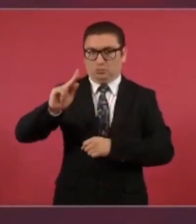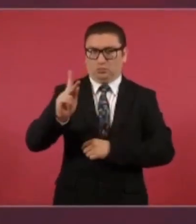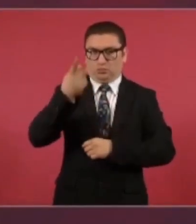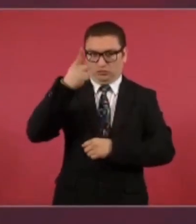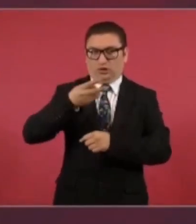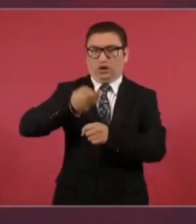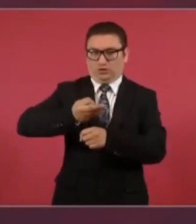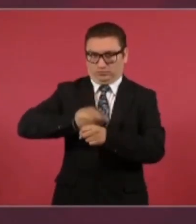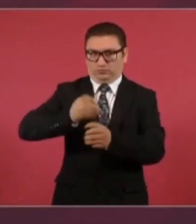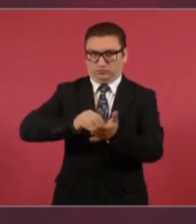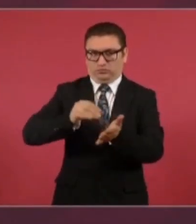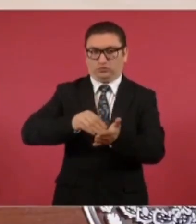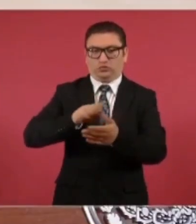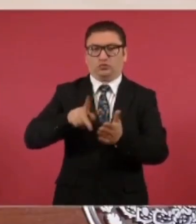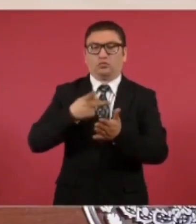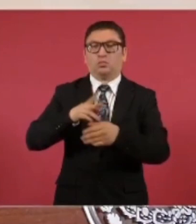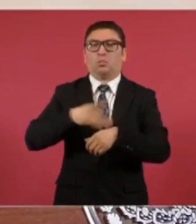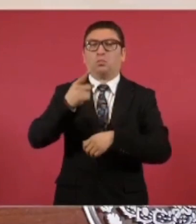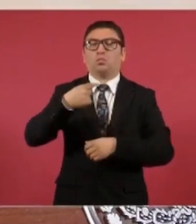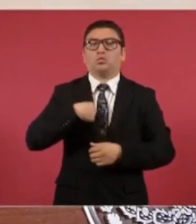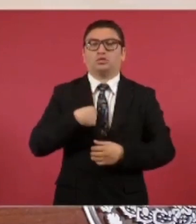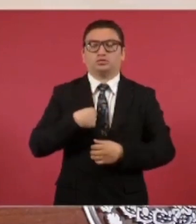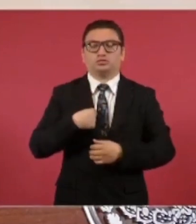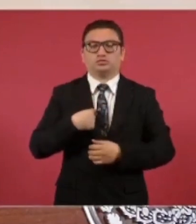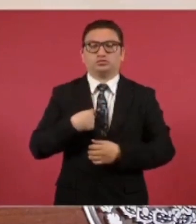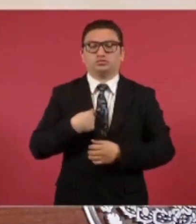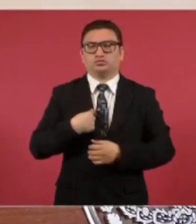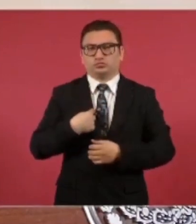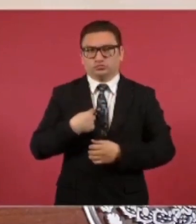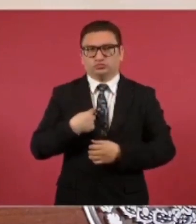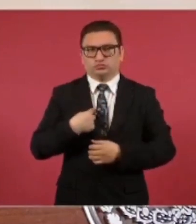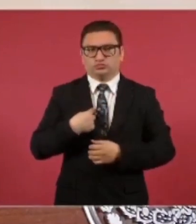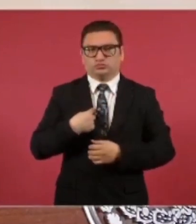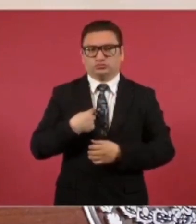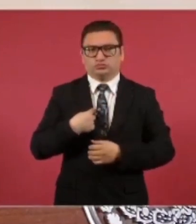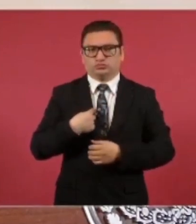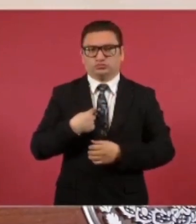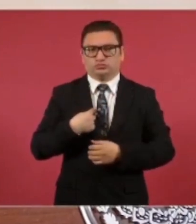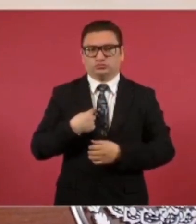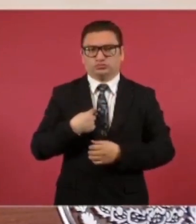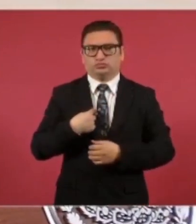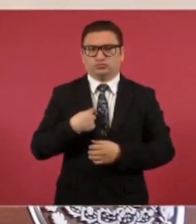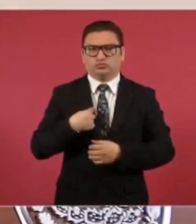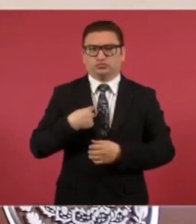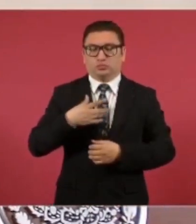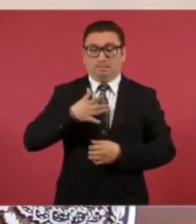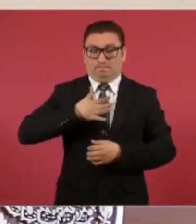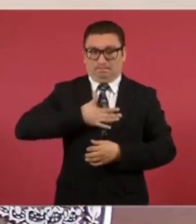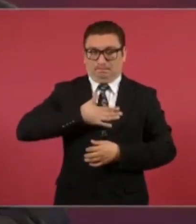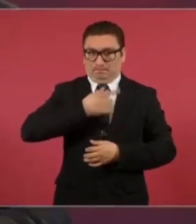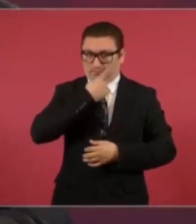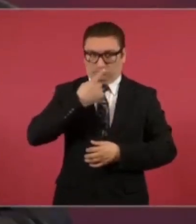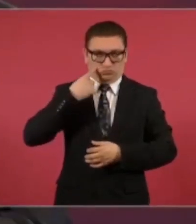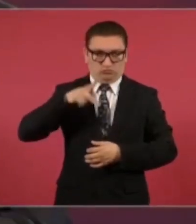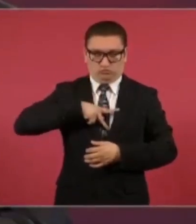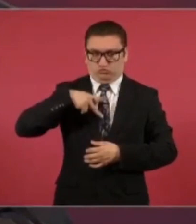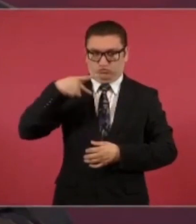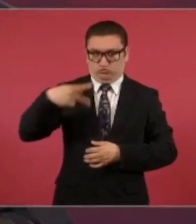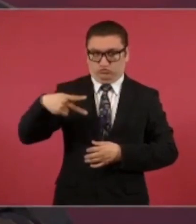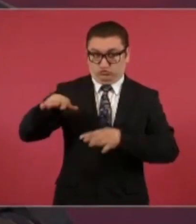una buena opinión de su trabajo.